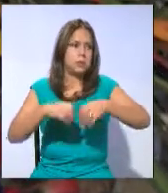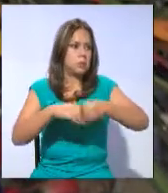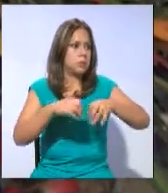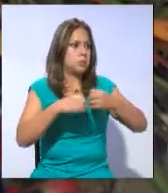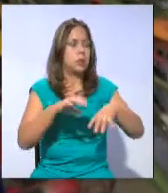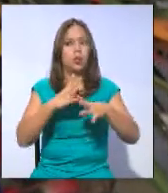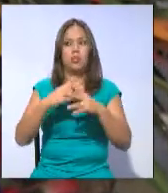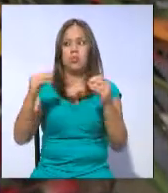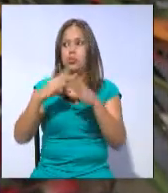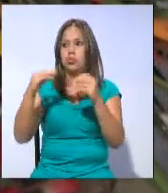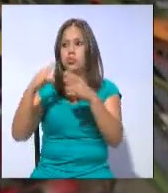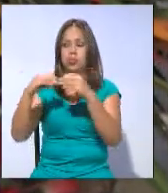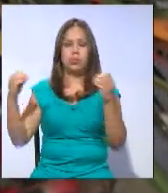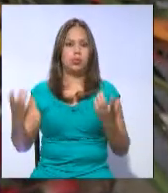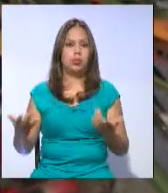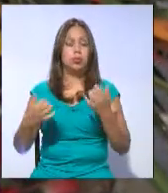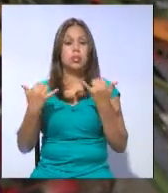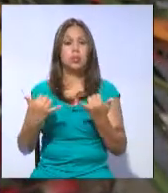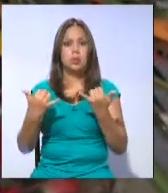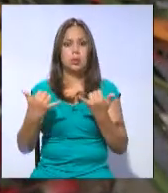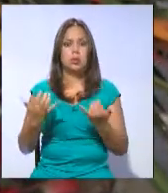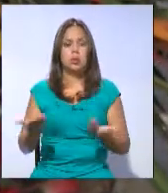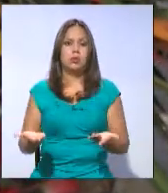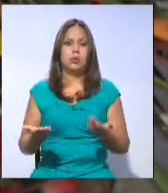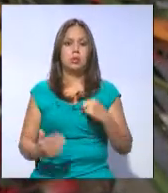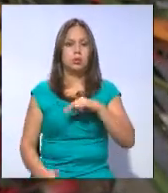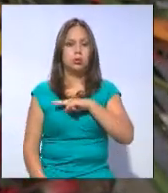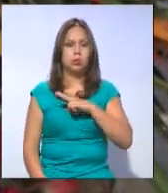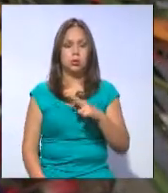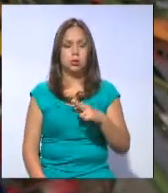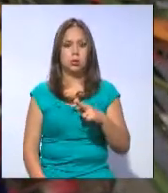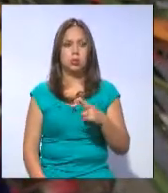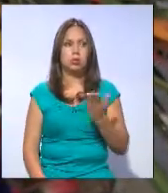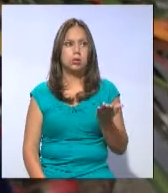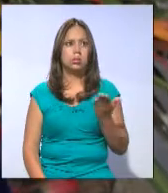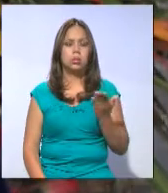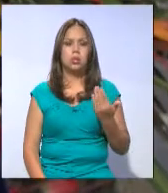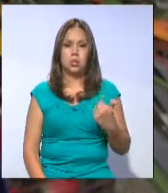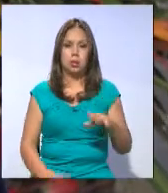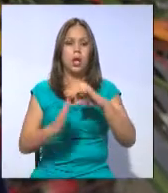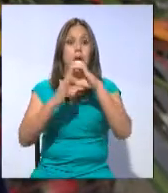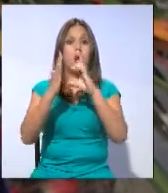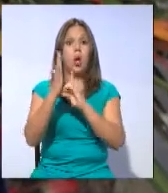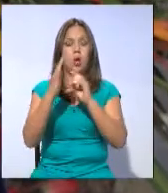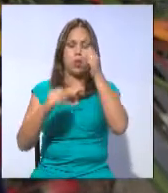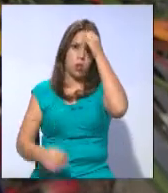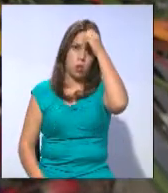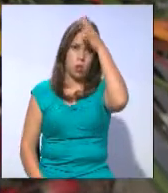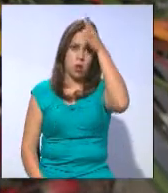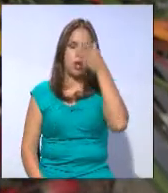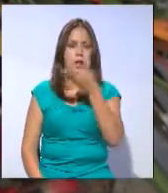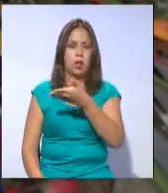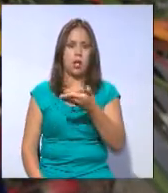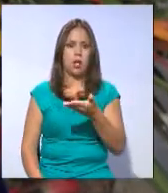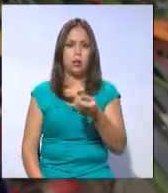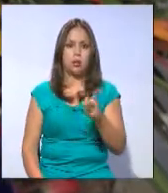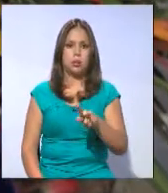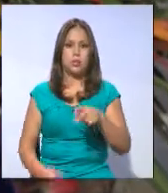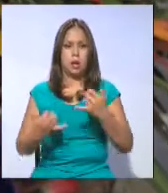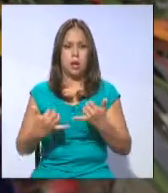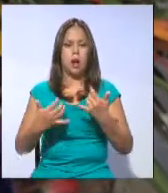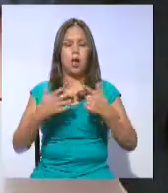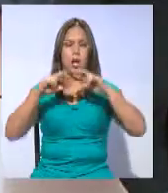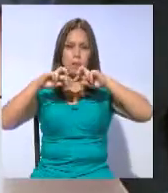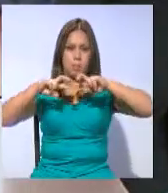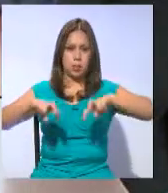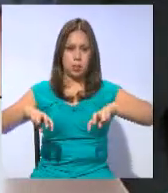desapareciendo y que también nosotros de alguna forma dejamos en el código de ingenios que también están hablando para la